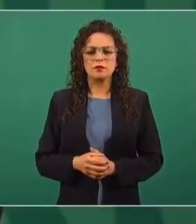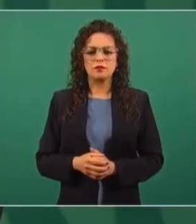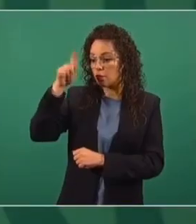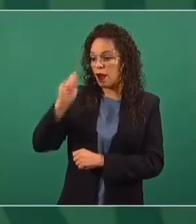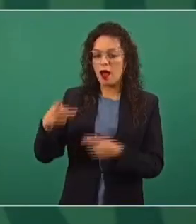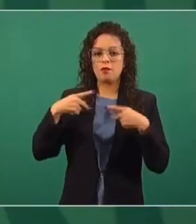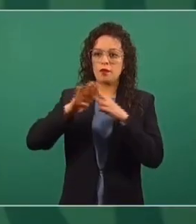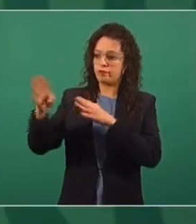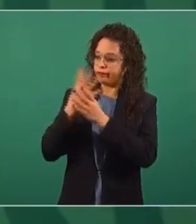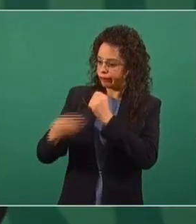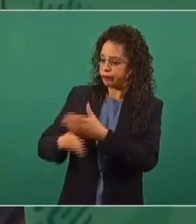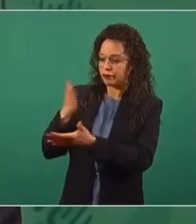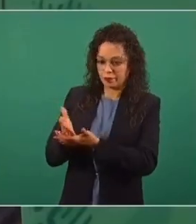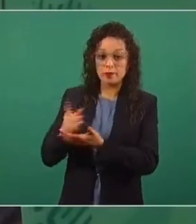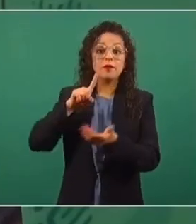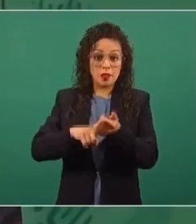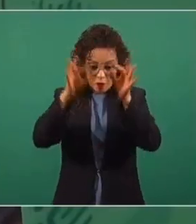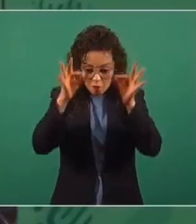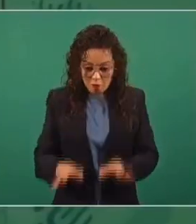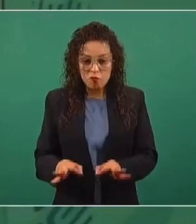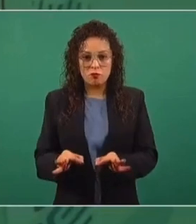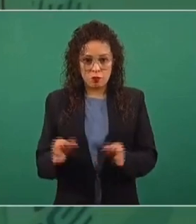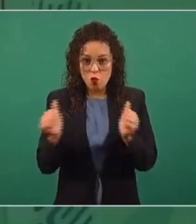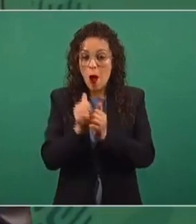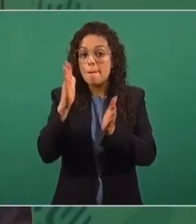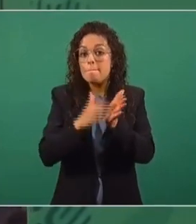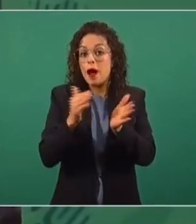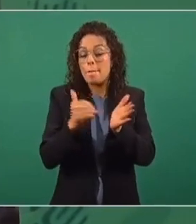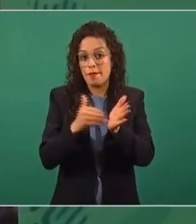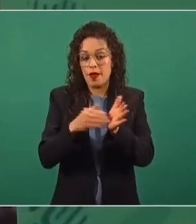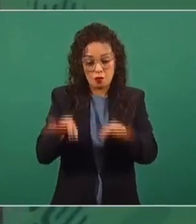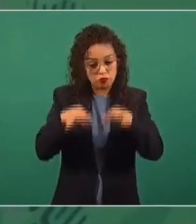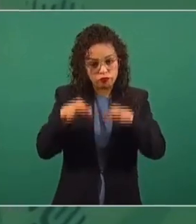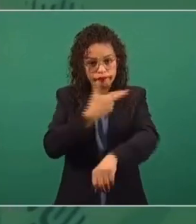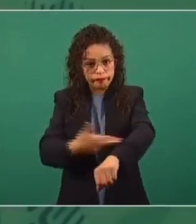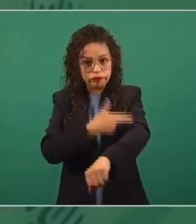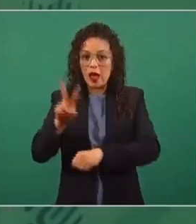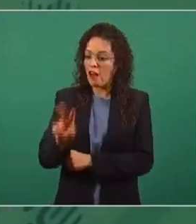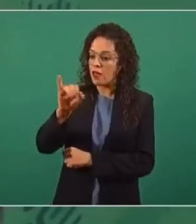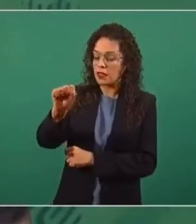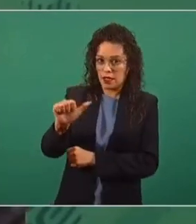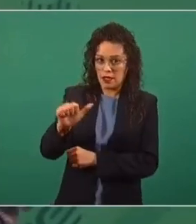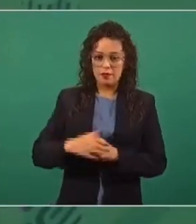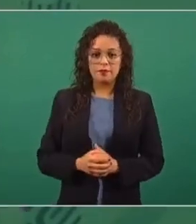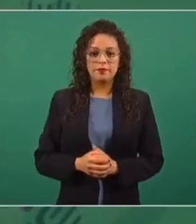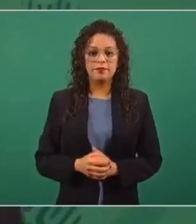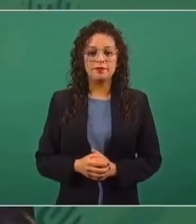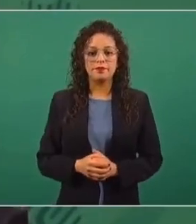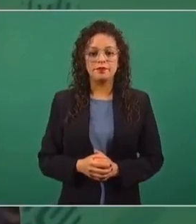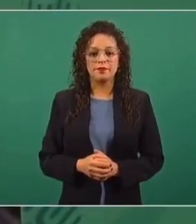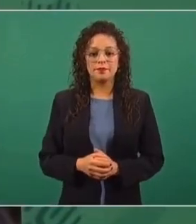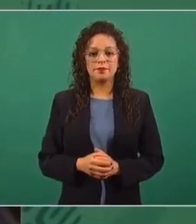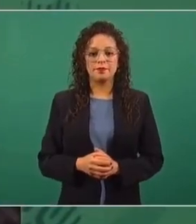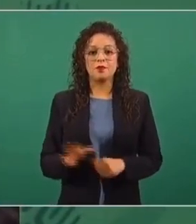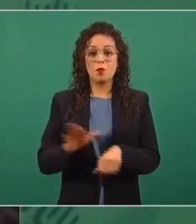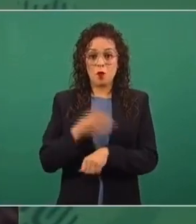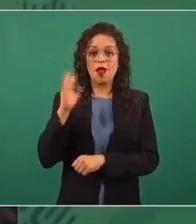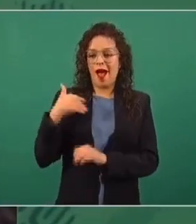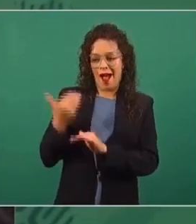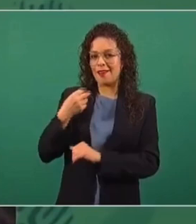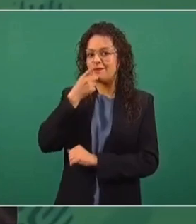migrantes legal con visas, porque hay una realidad, ya hice mencionar eso,